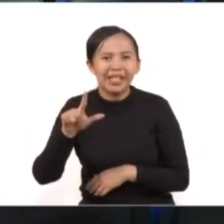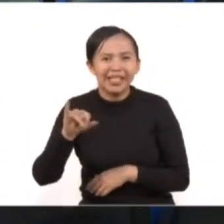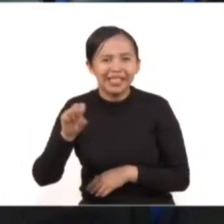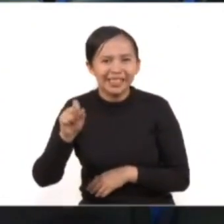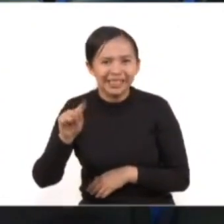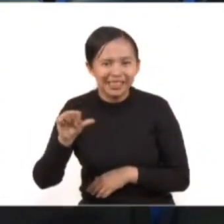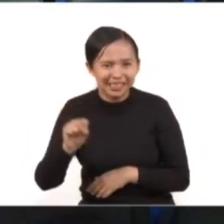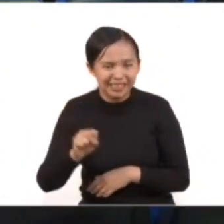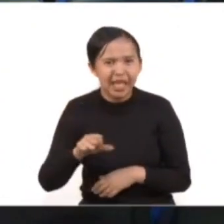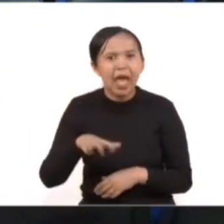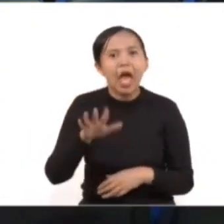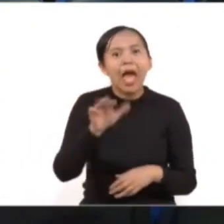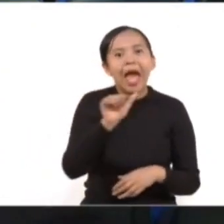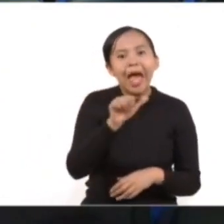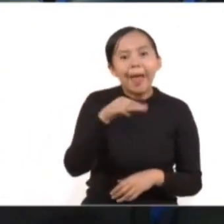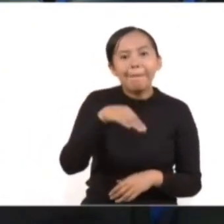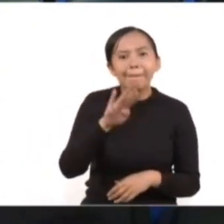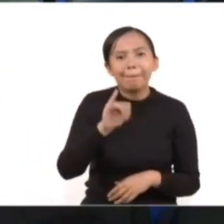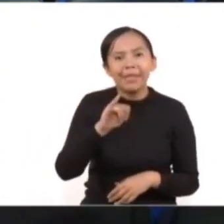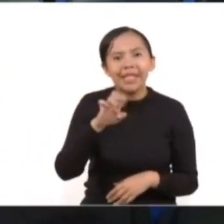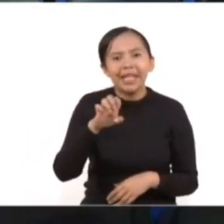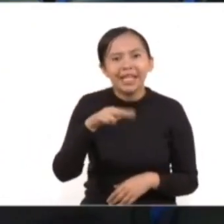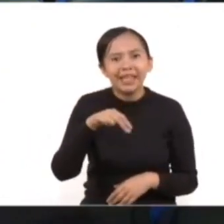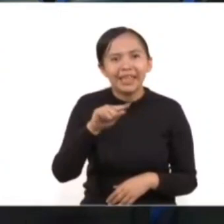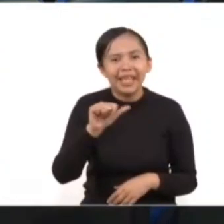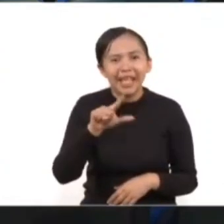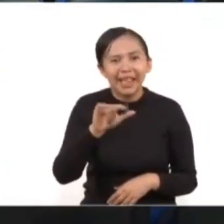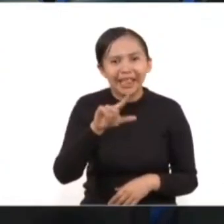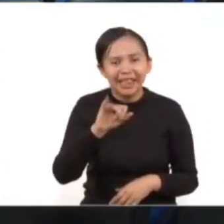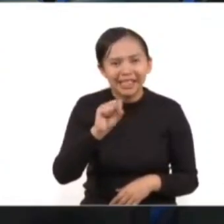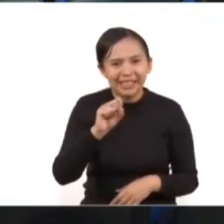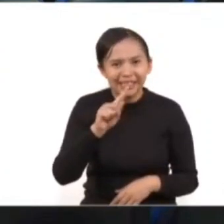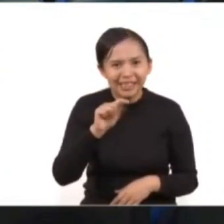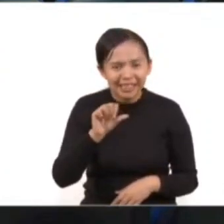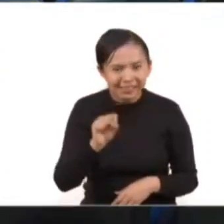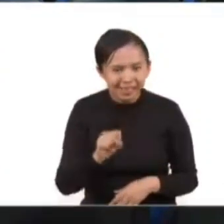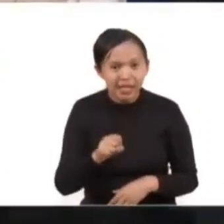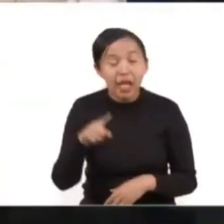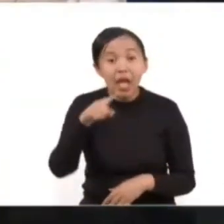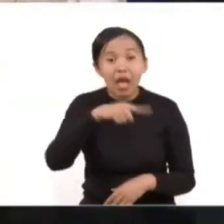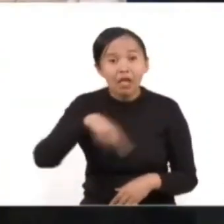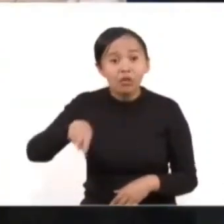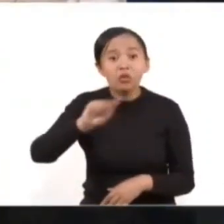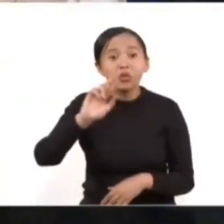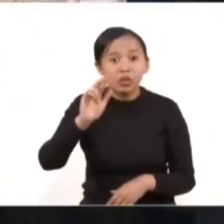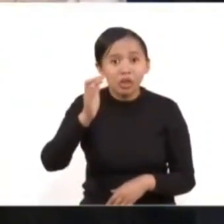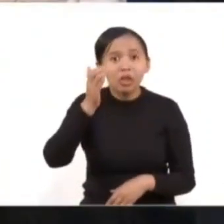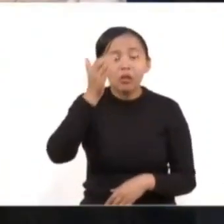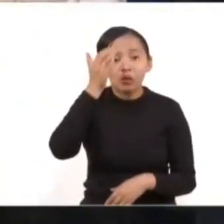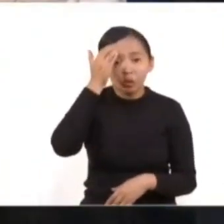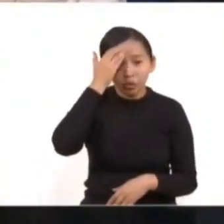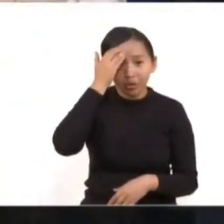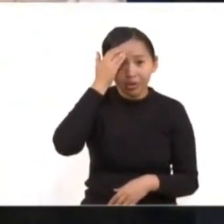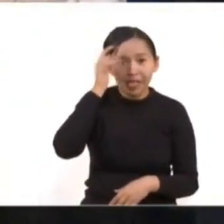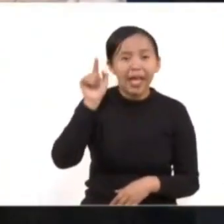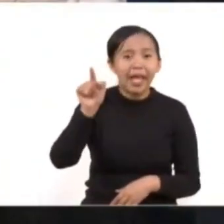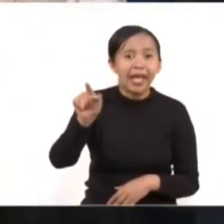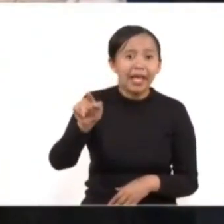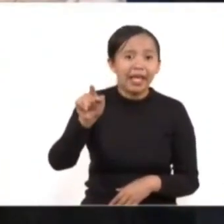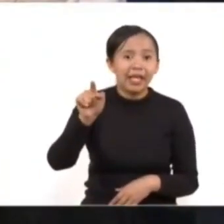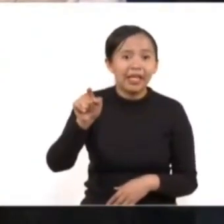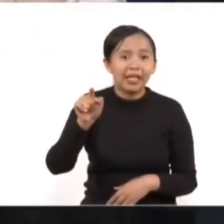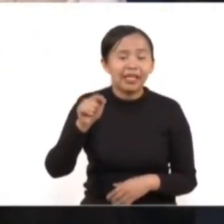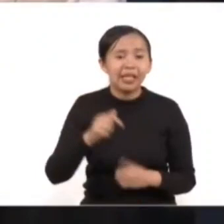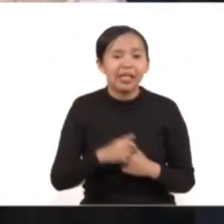ambientalistas, reivindican y conocen a la líder sueca que se